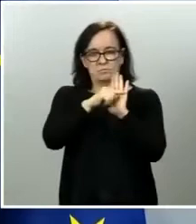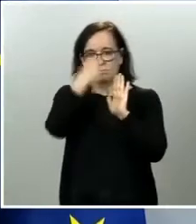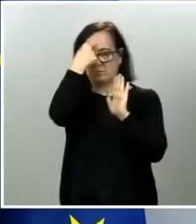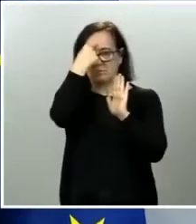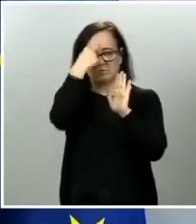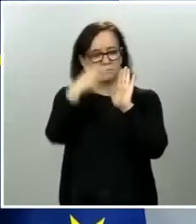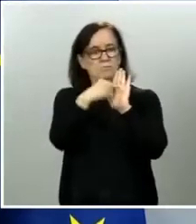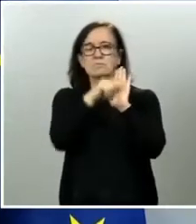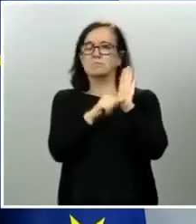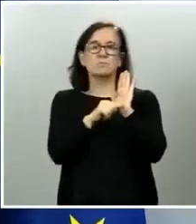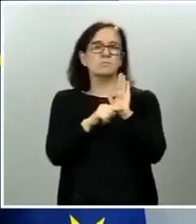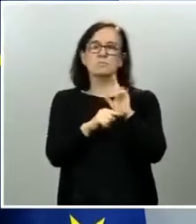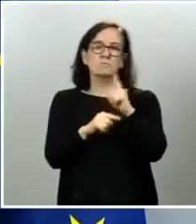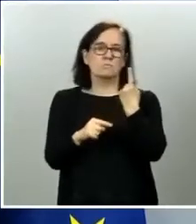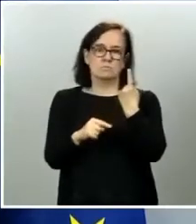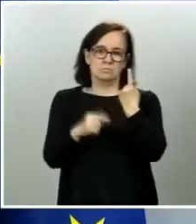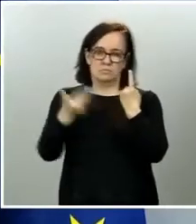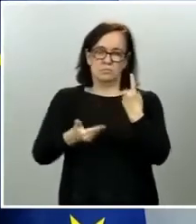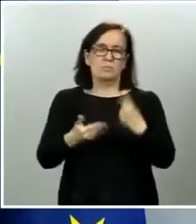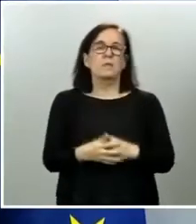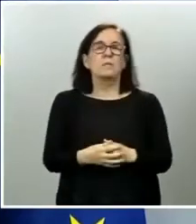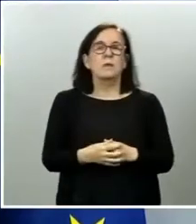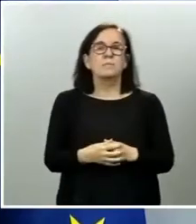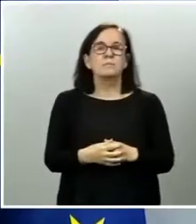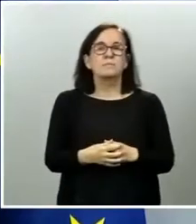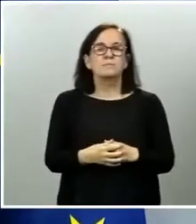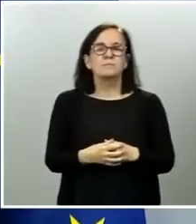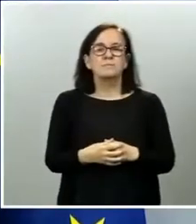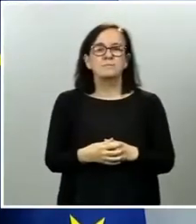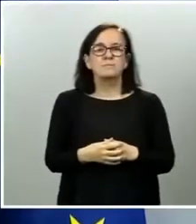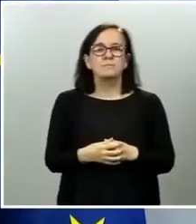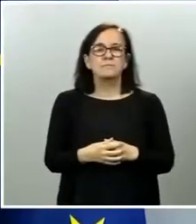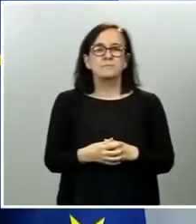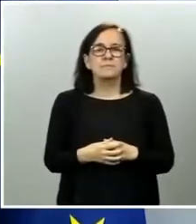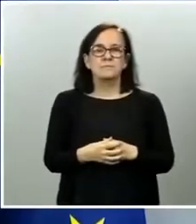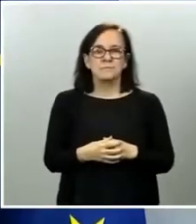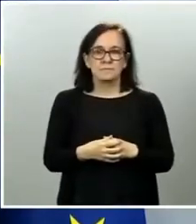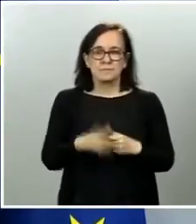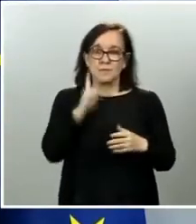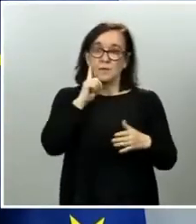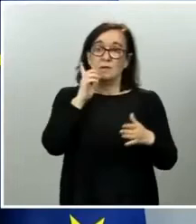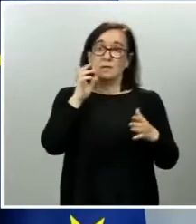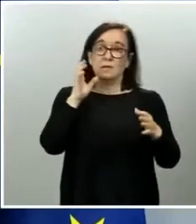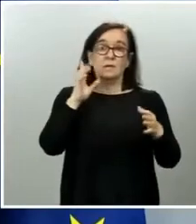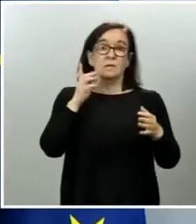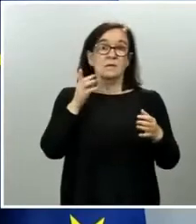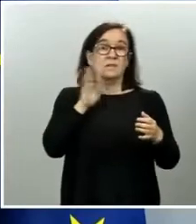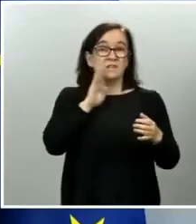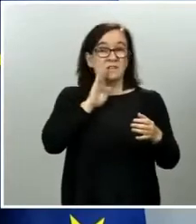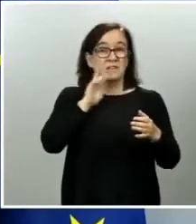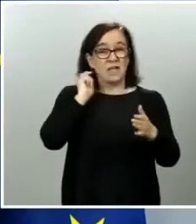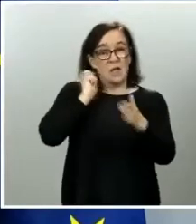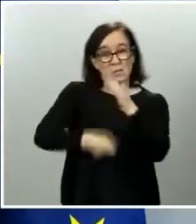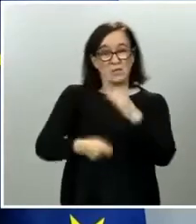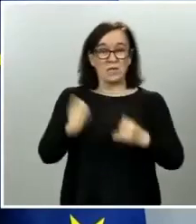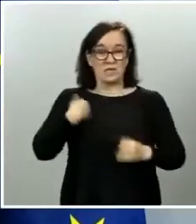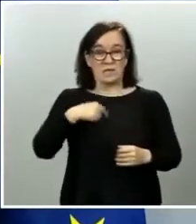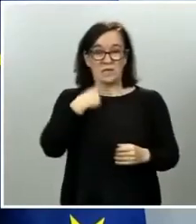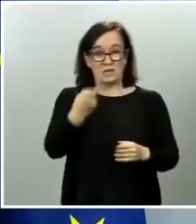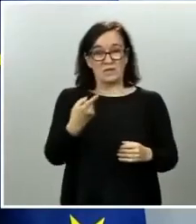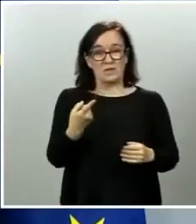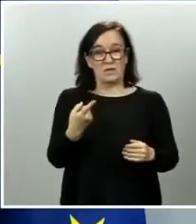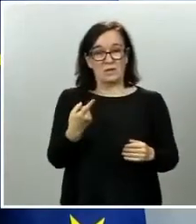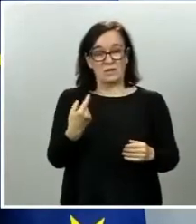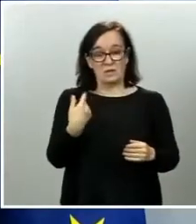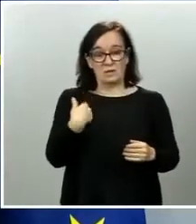principalmente. En relación a las multas, vuelvo a decir lo que he indicado anteriormente en mi